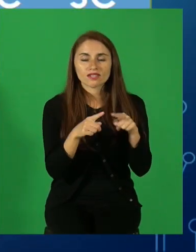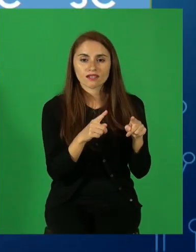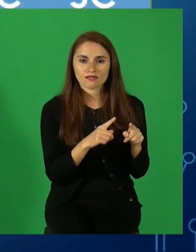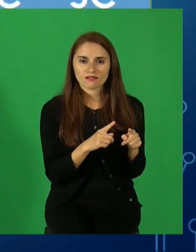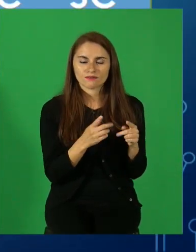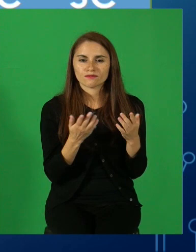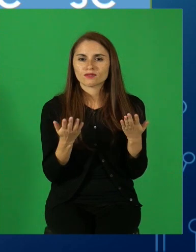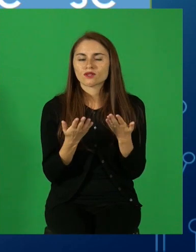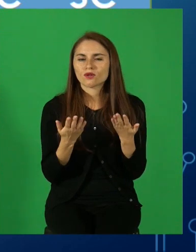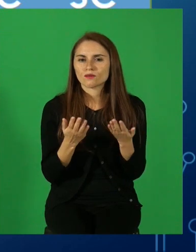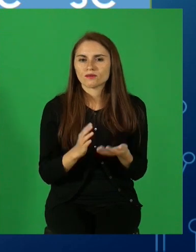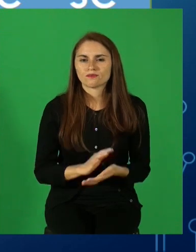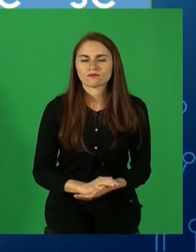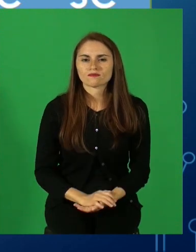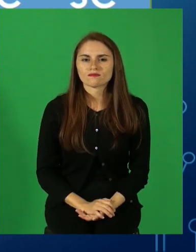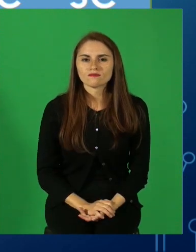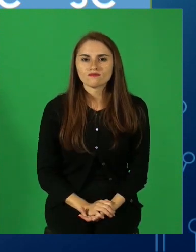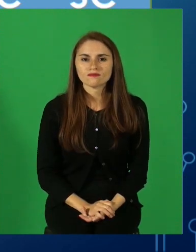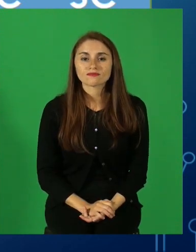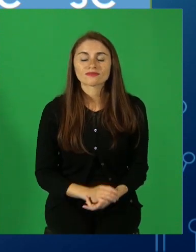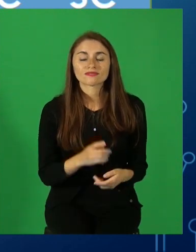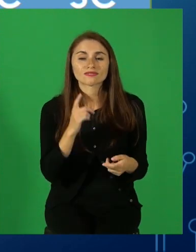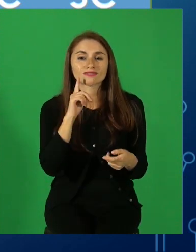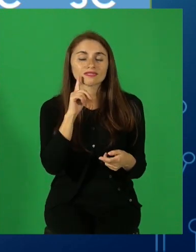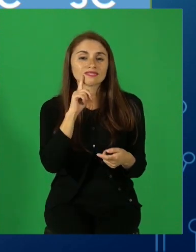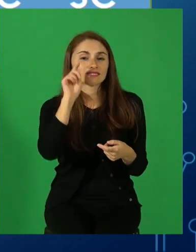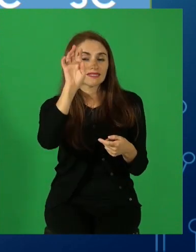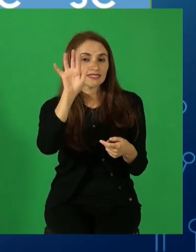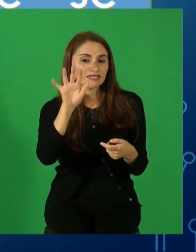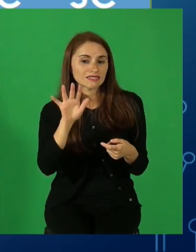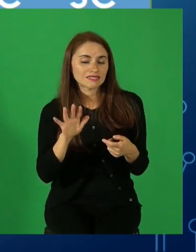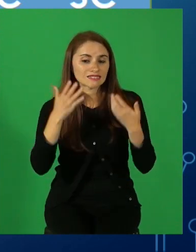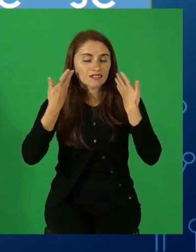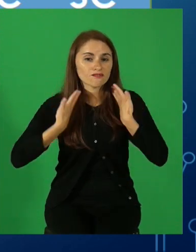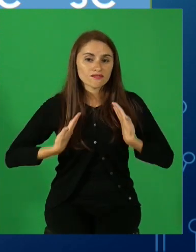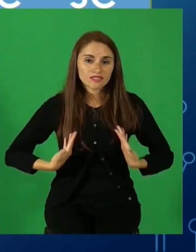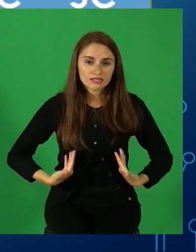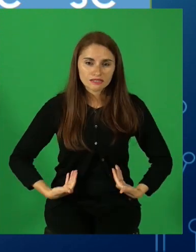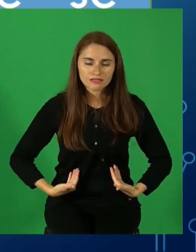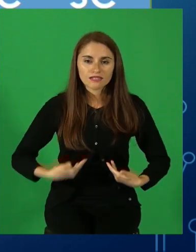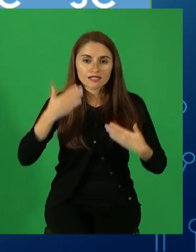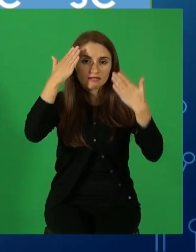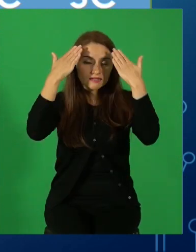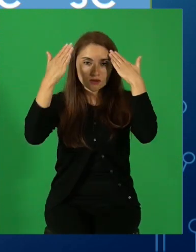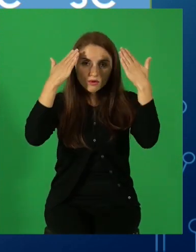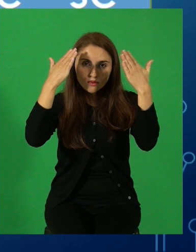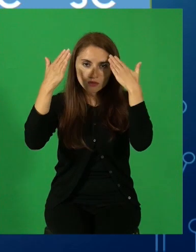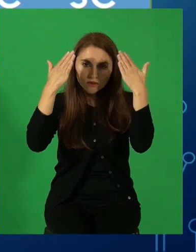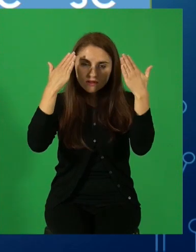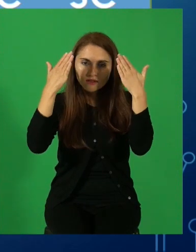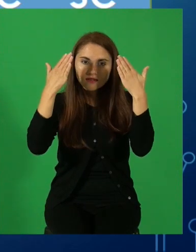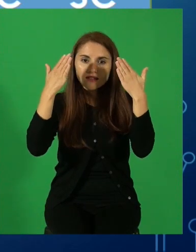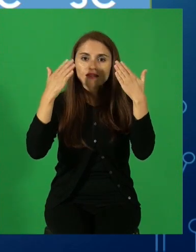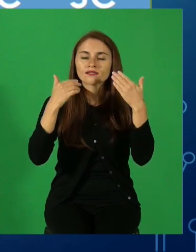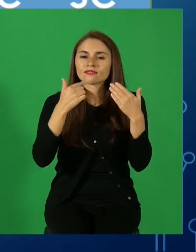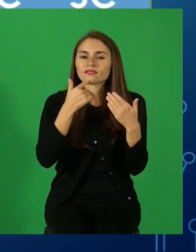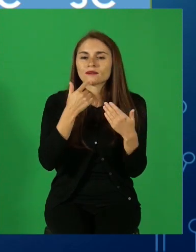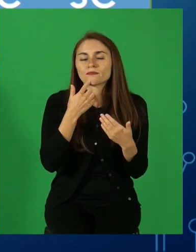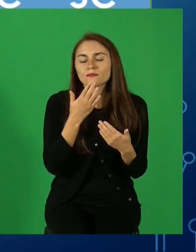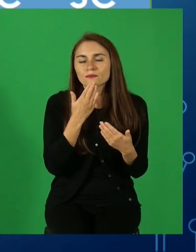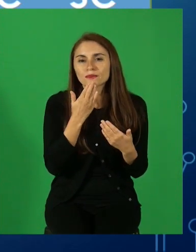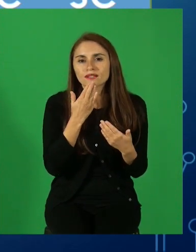Los personajes tipos reúnen características físicas, psicológicas y morales